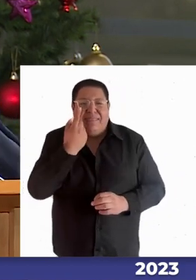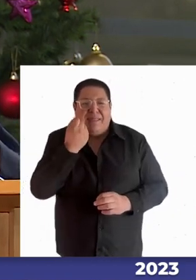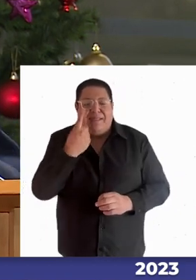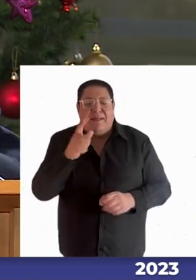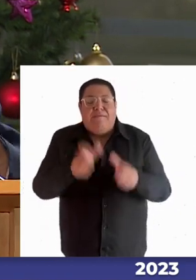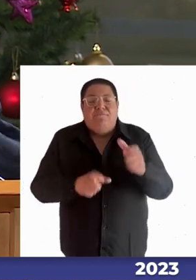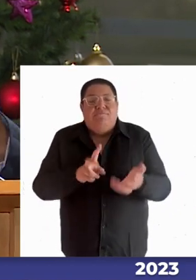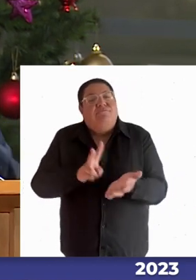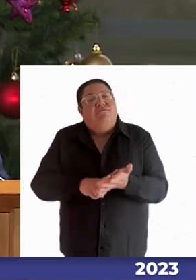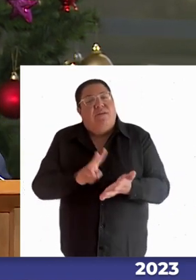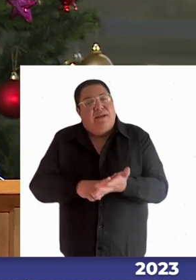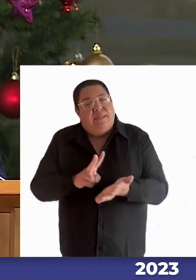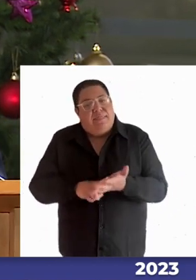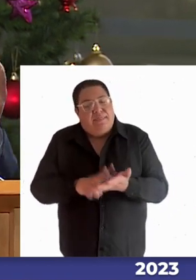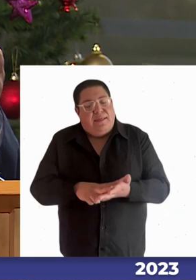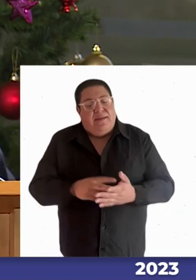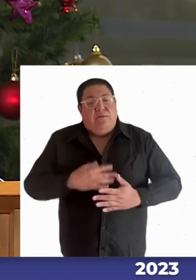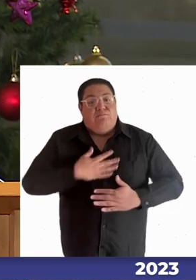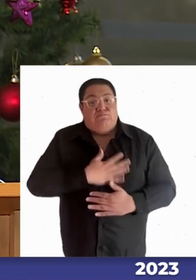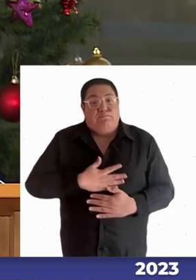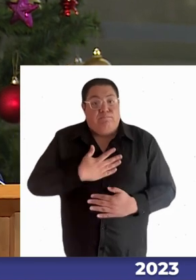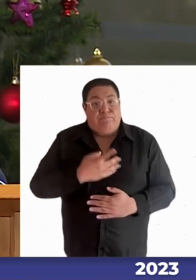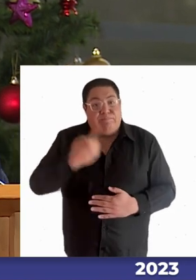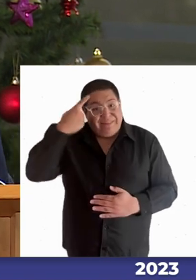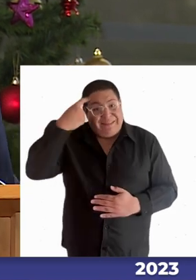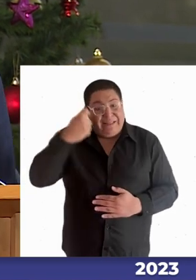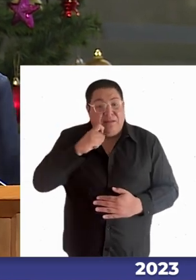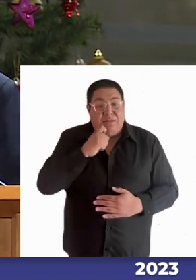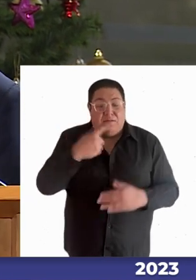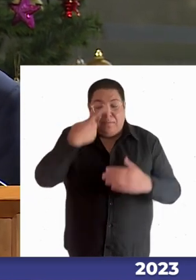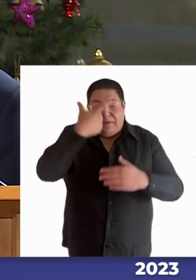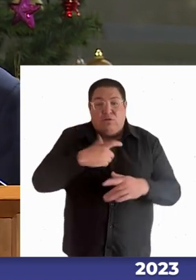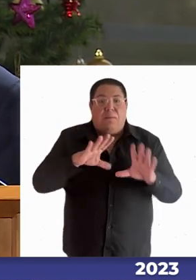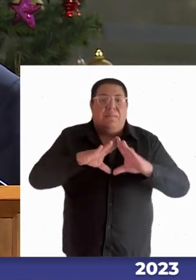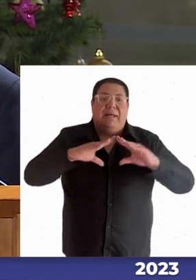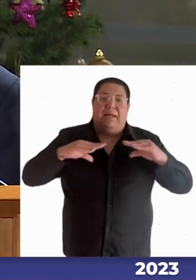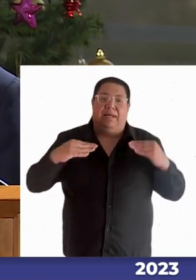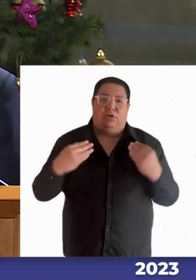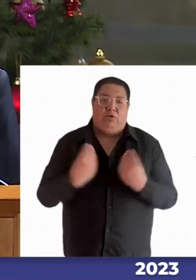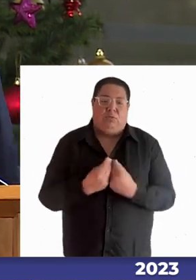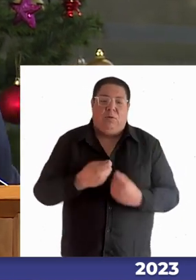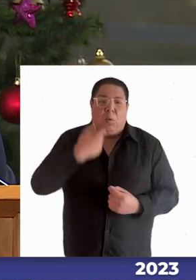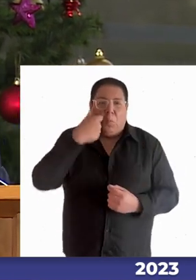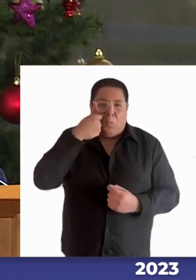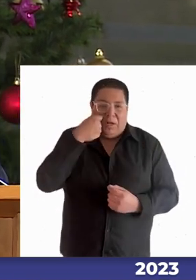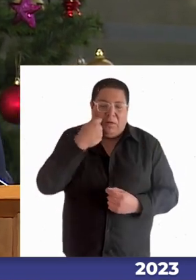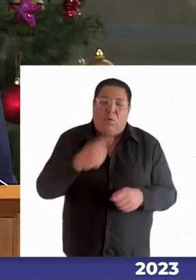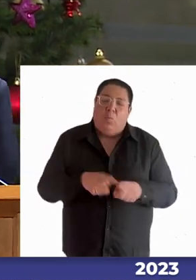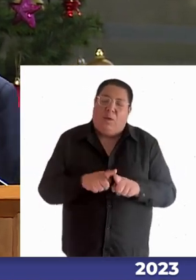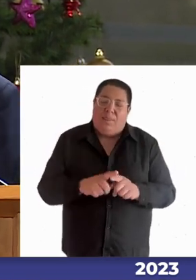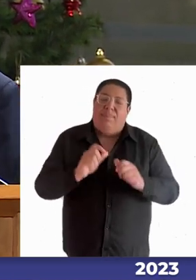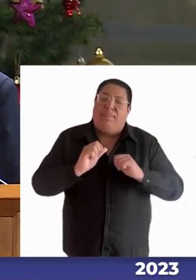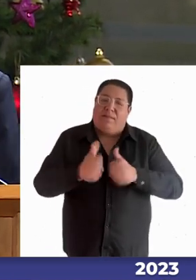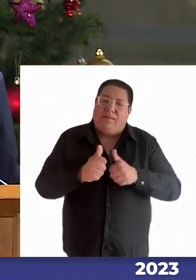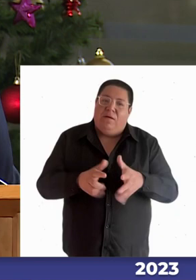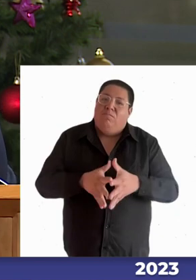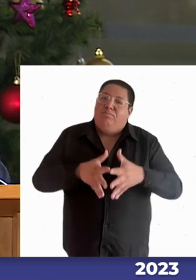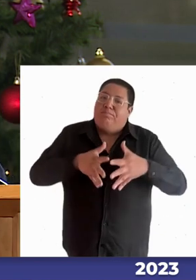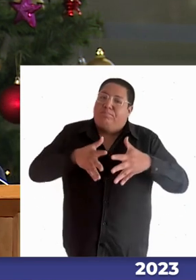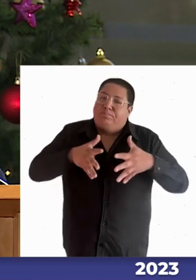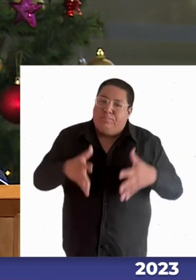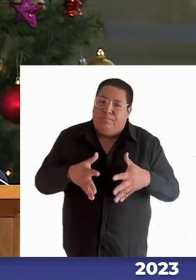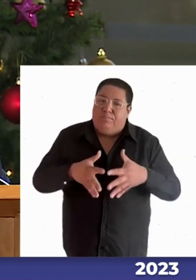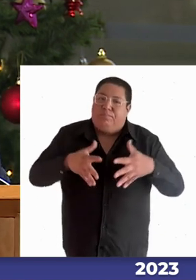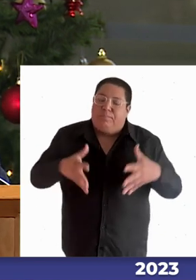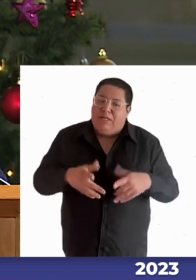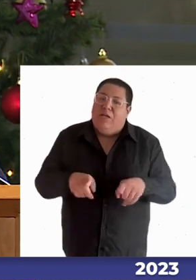que creo que al final nos hace mucho más completo como seres humanos es un desafío enorme así que vamos a seguir no me